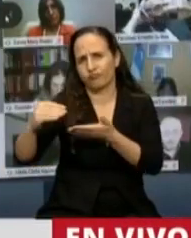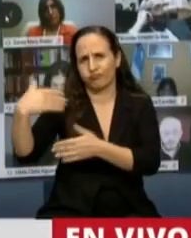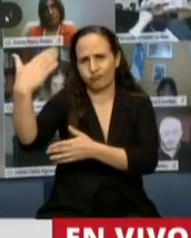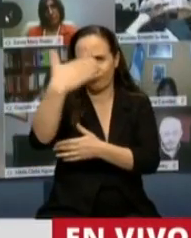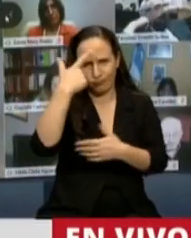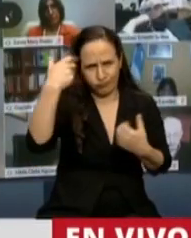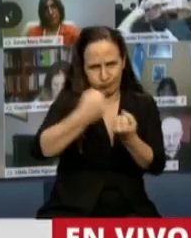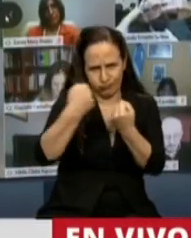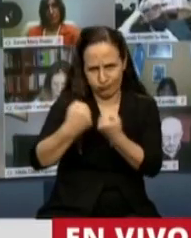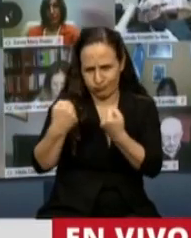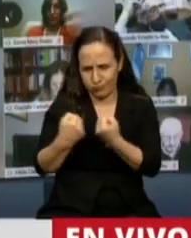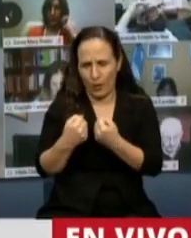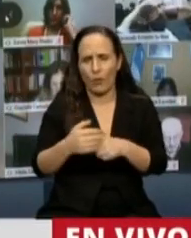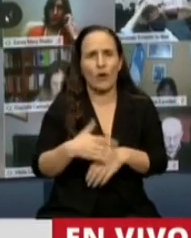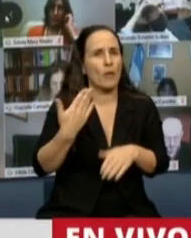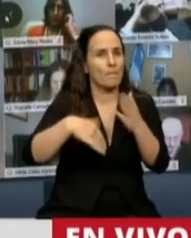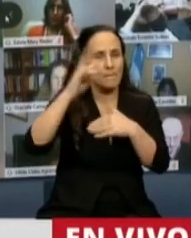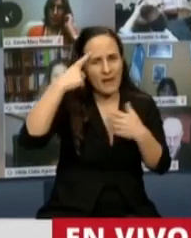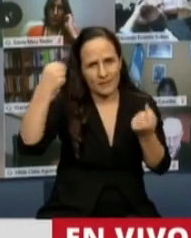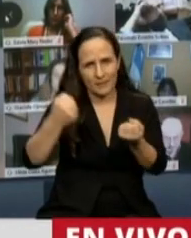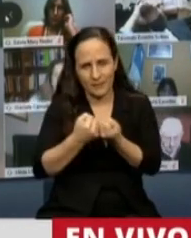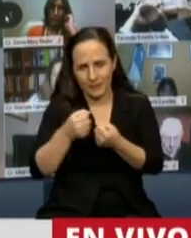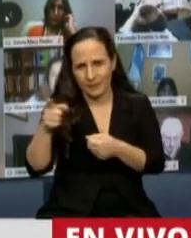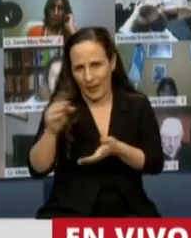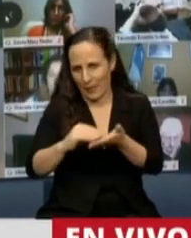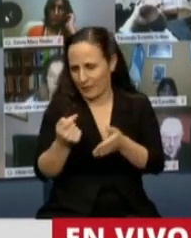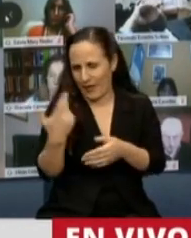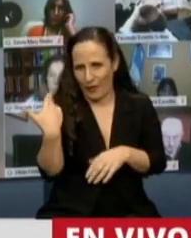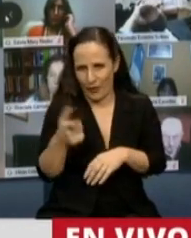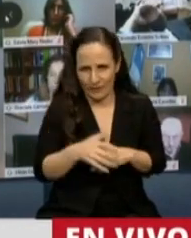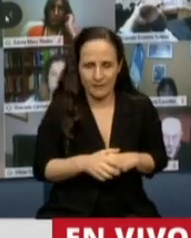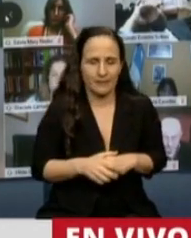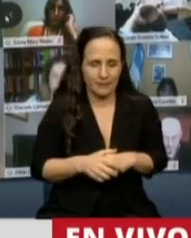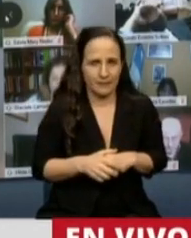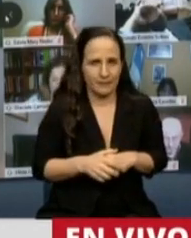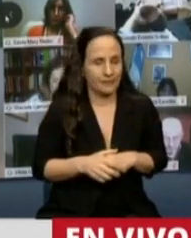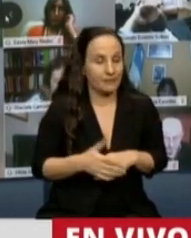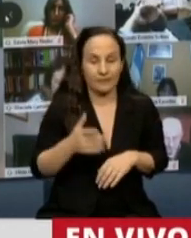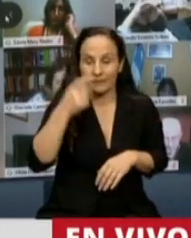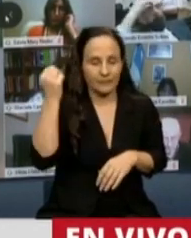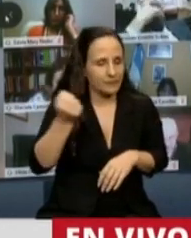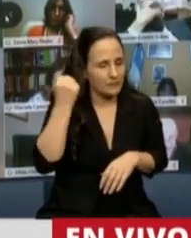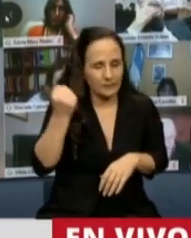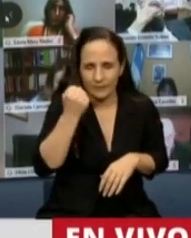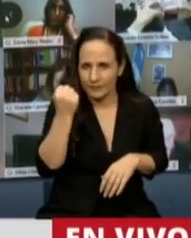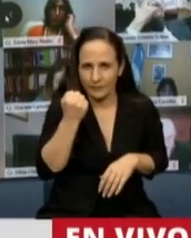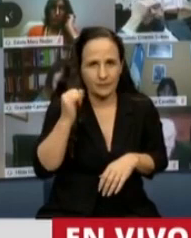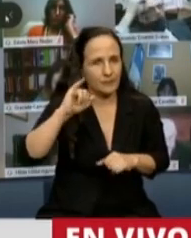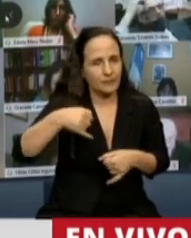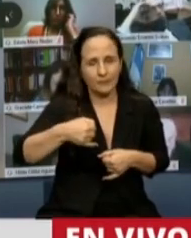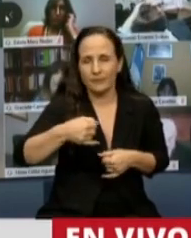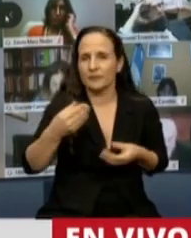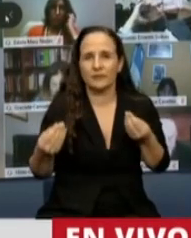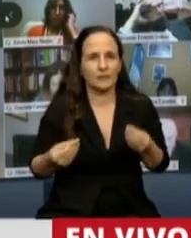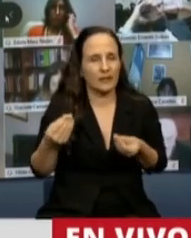colegas y en principal con el diputado Buca, la verdad que es importantísimo tener en cuenta